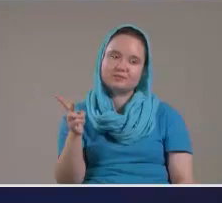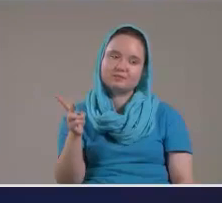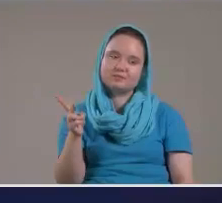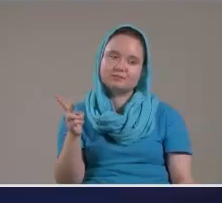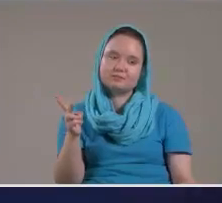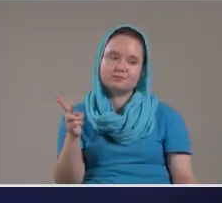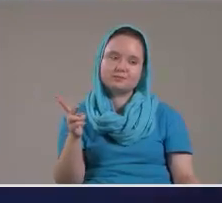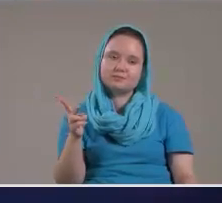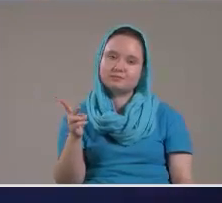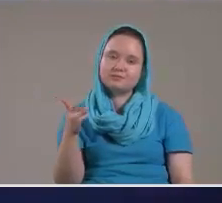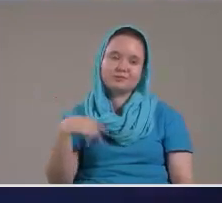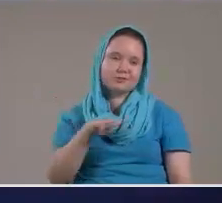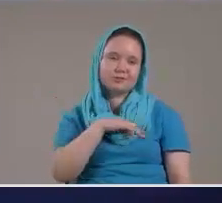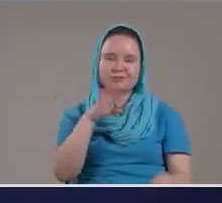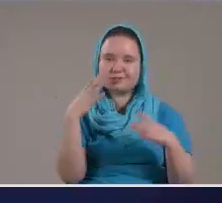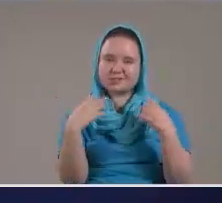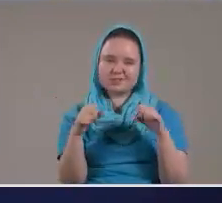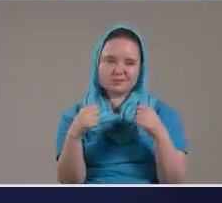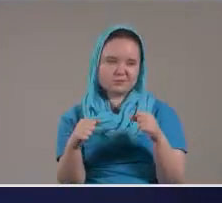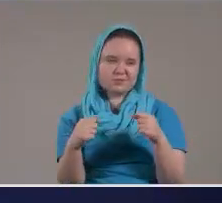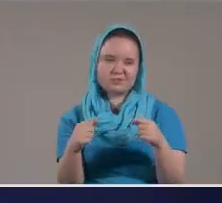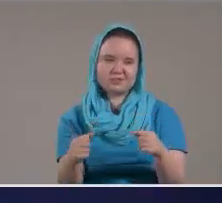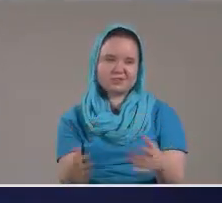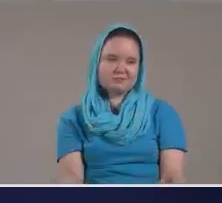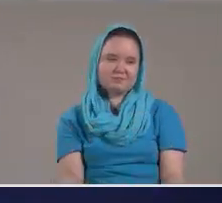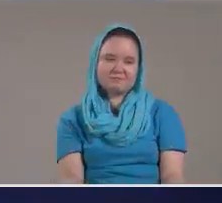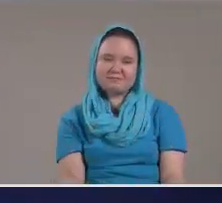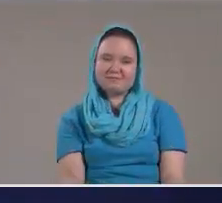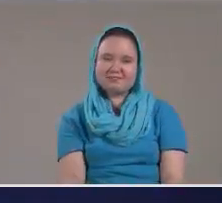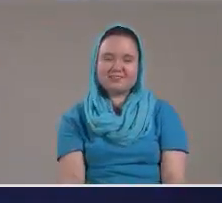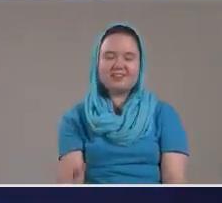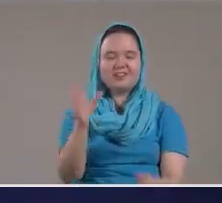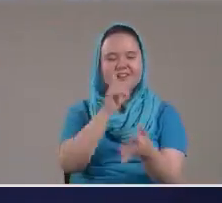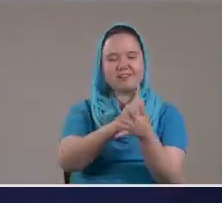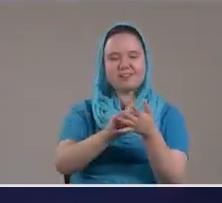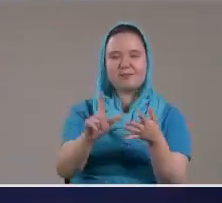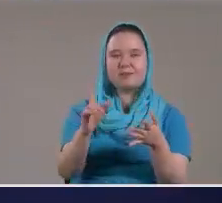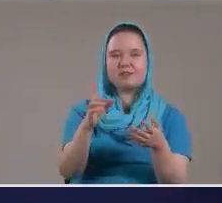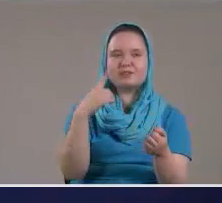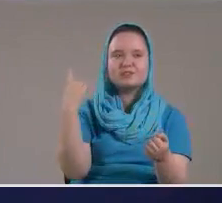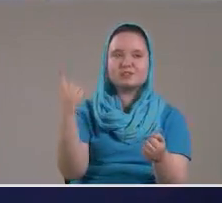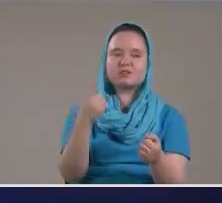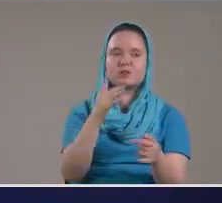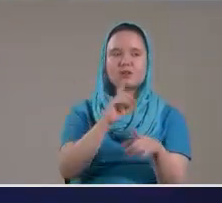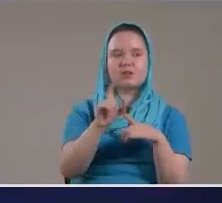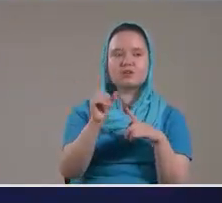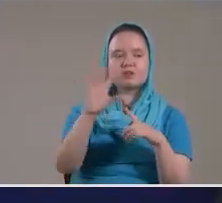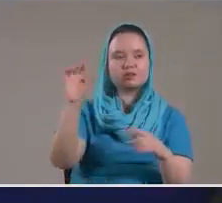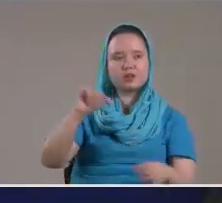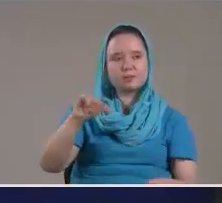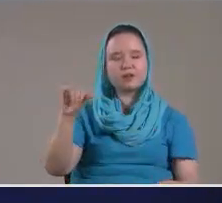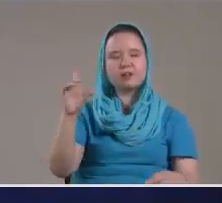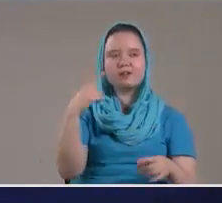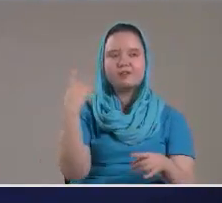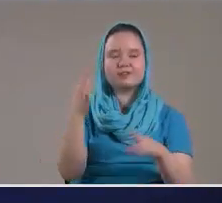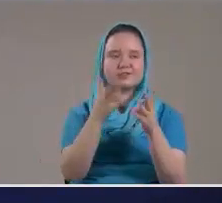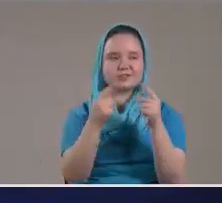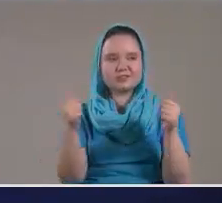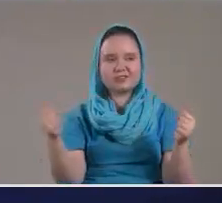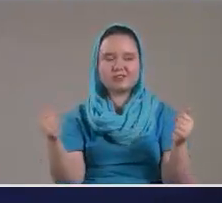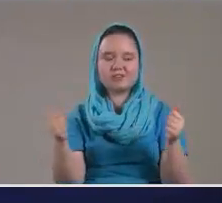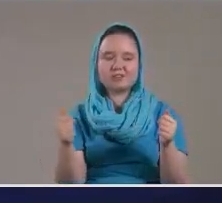alcanzan Padre Límpianos Límpianos De toda Impureza De toda Contaminación